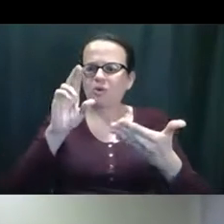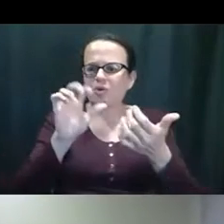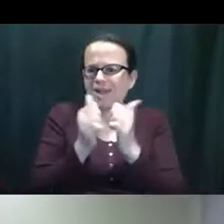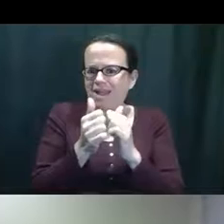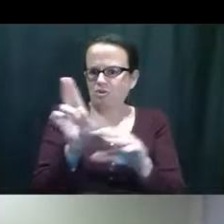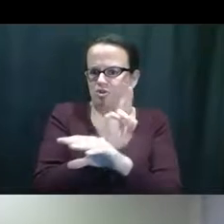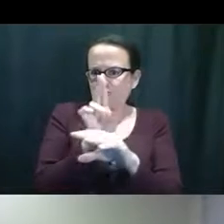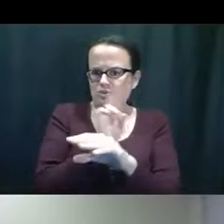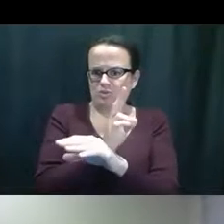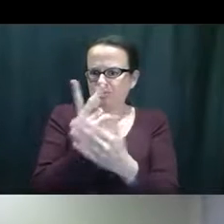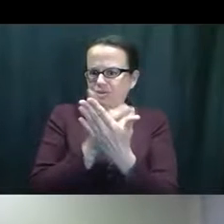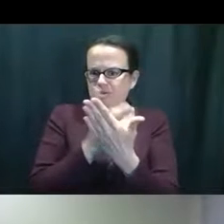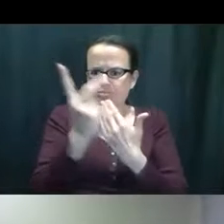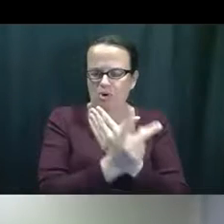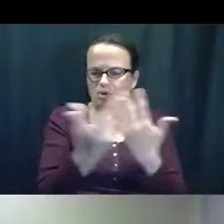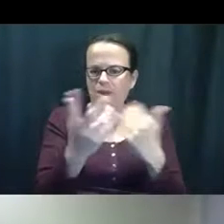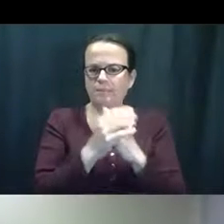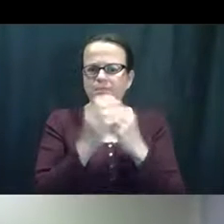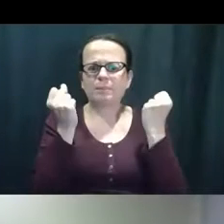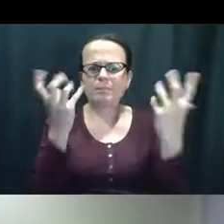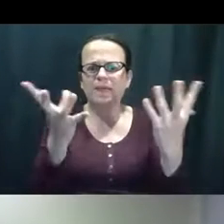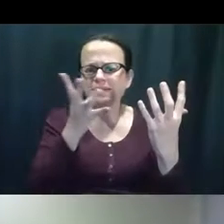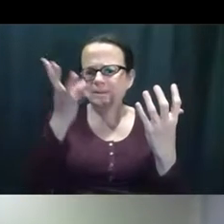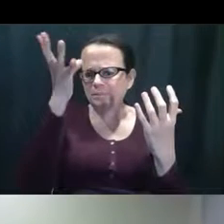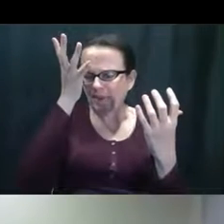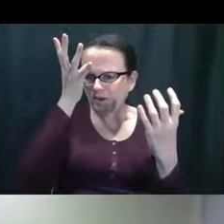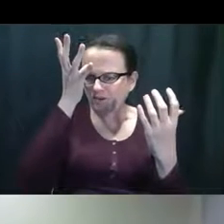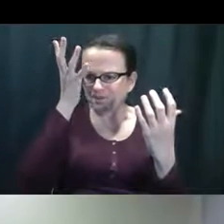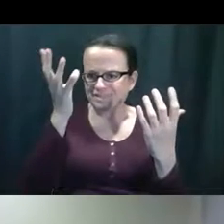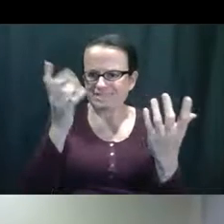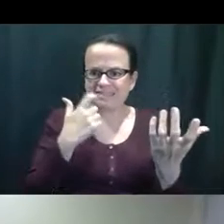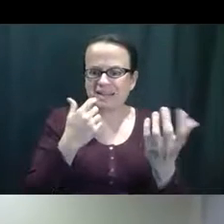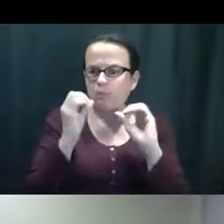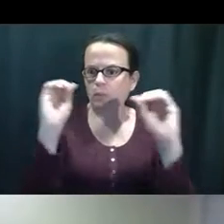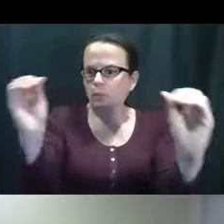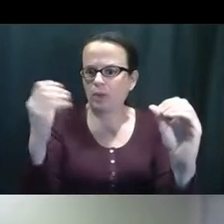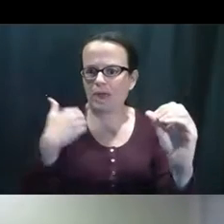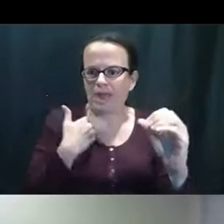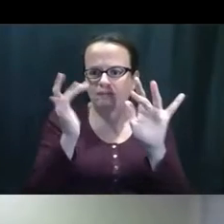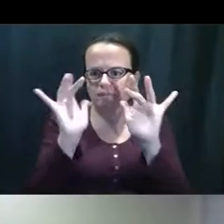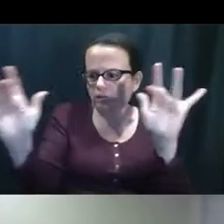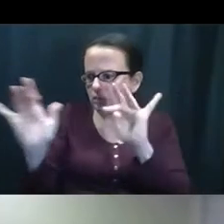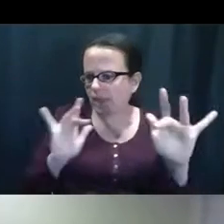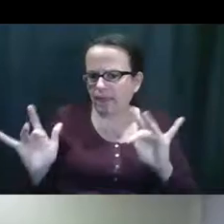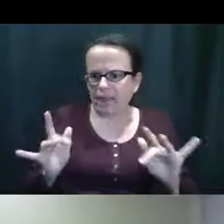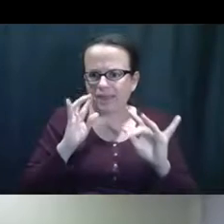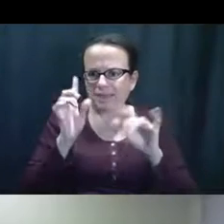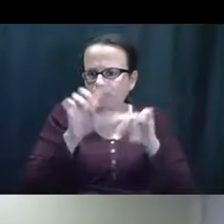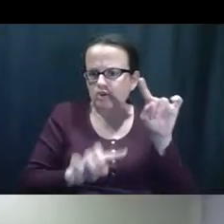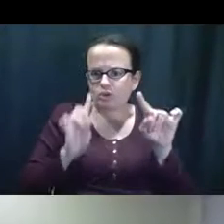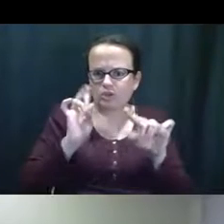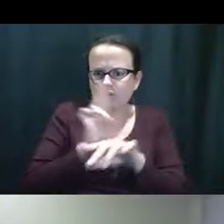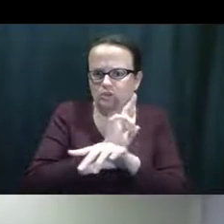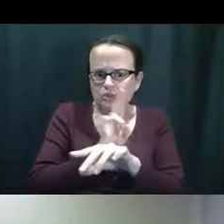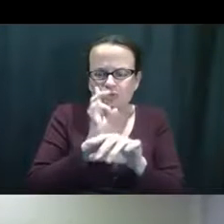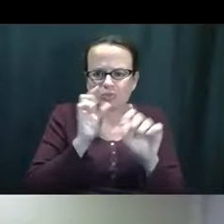persona o cómo usar acceder a la tecnología algunos padres que no tenían lugar en su casa